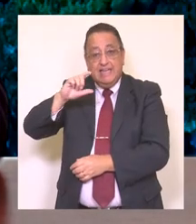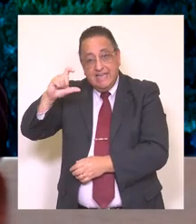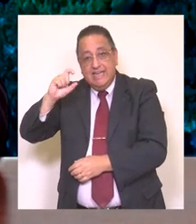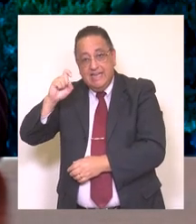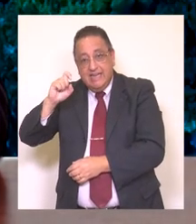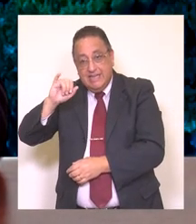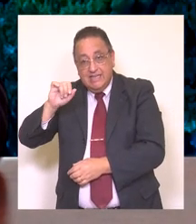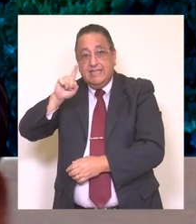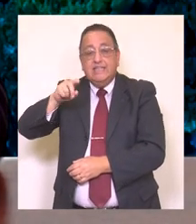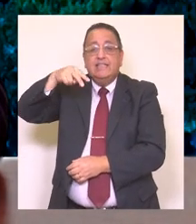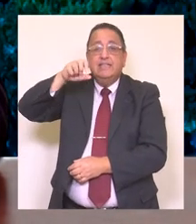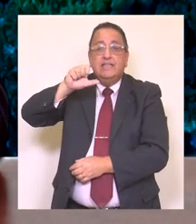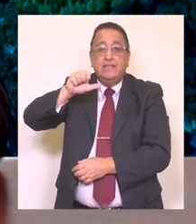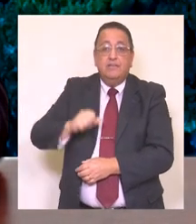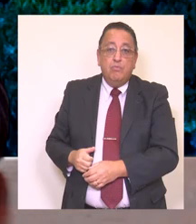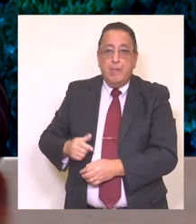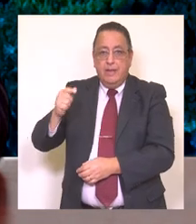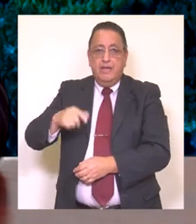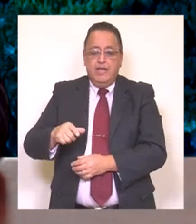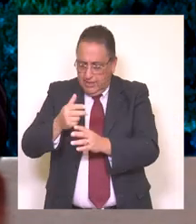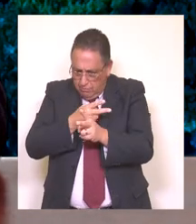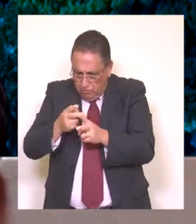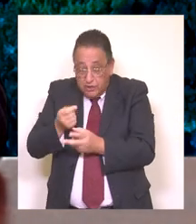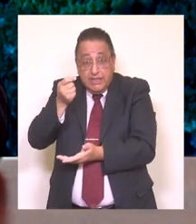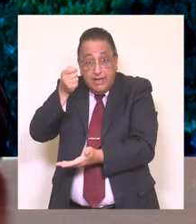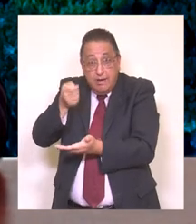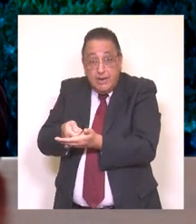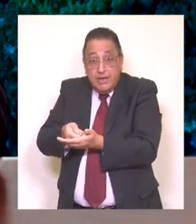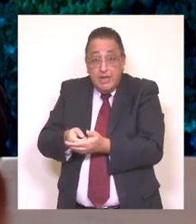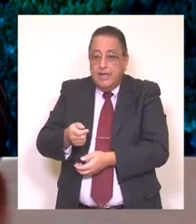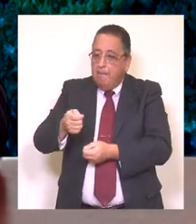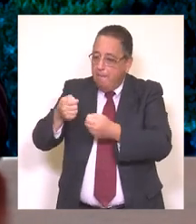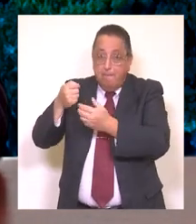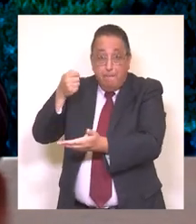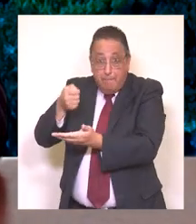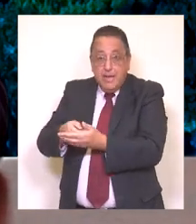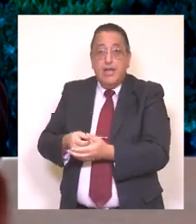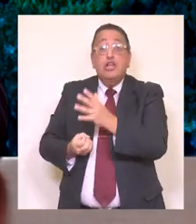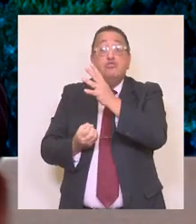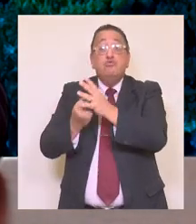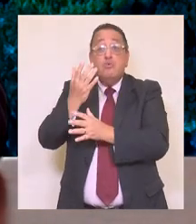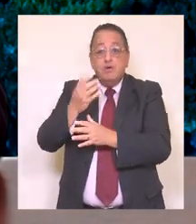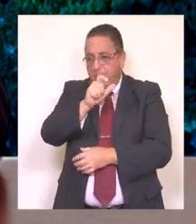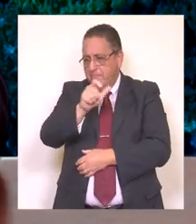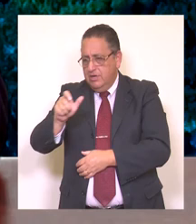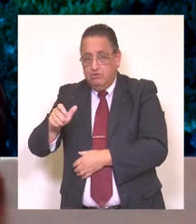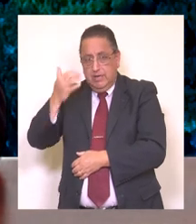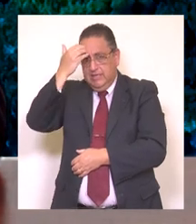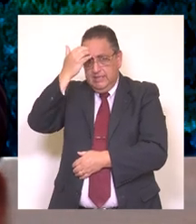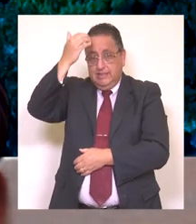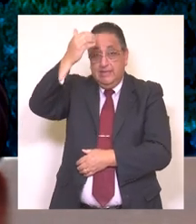de un pozo profundo en el sector rural, el Cisne, y asimismo estamos financiando la contratación de